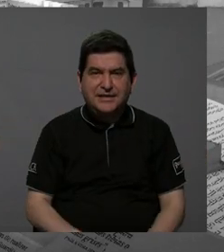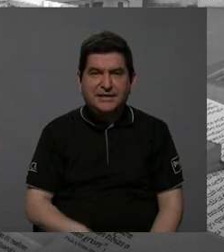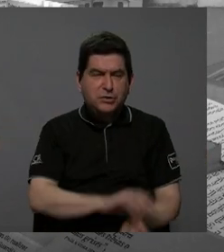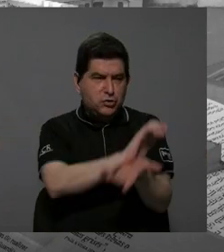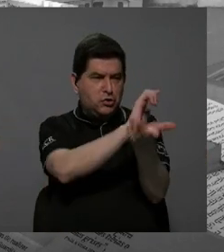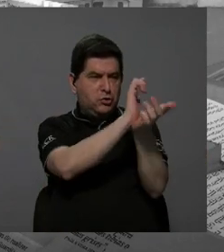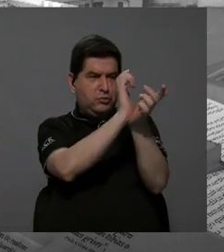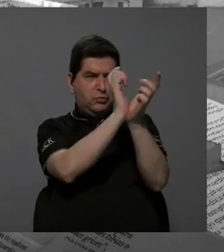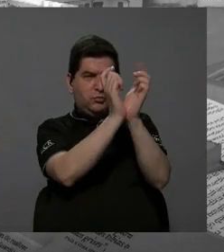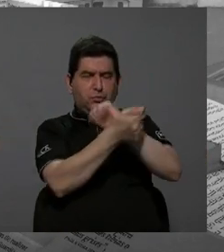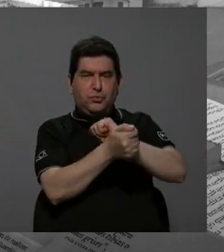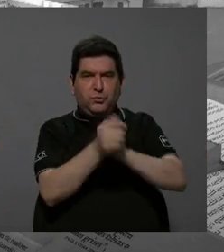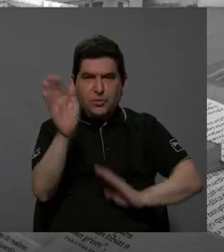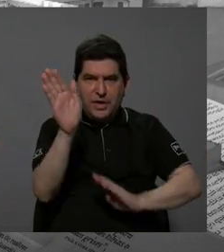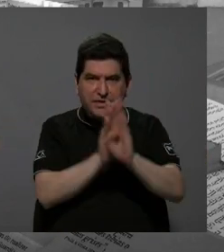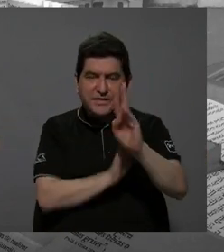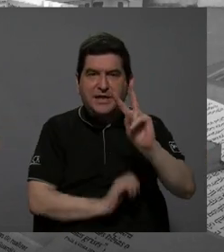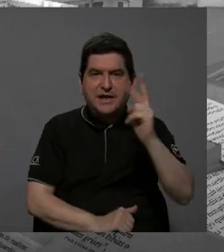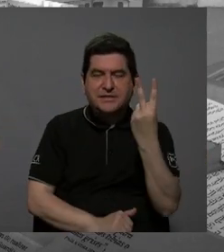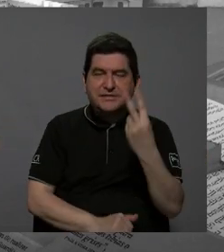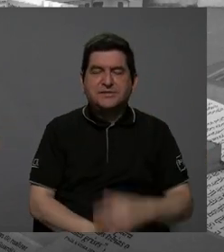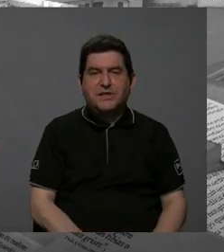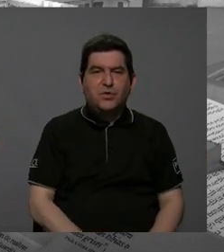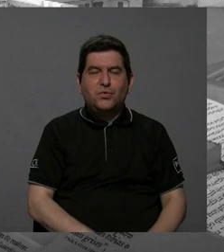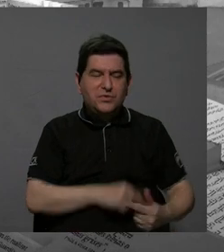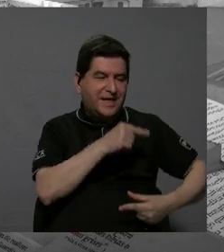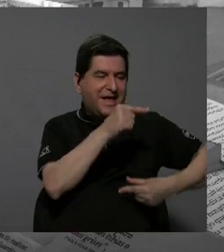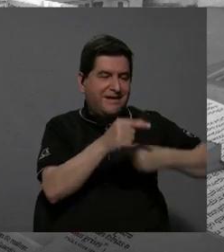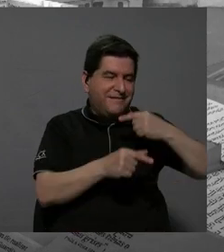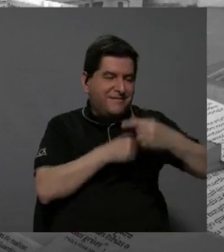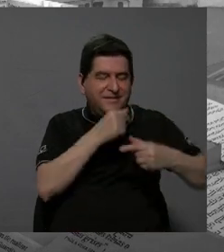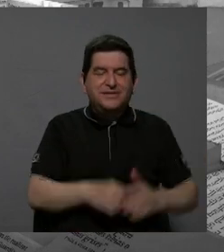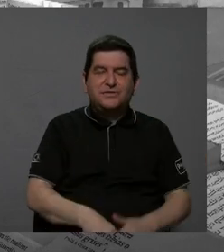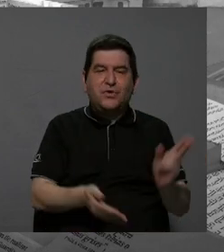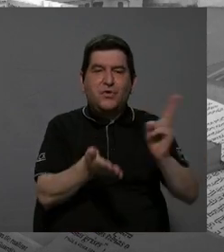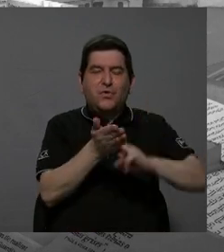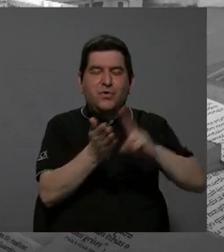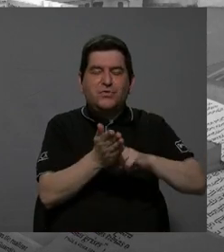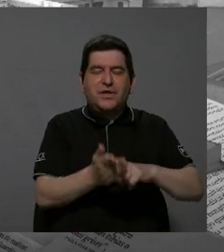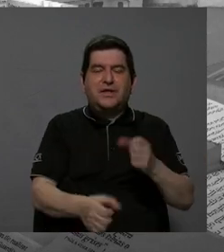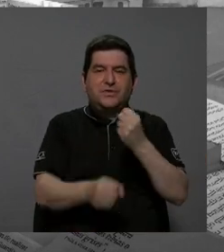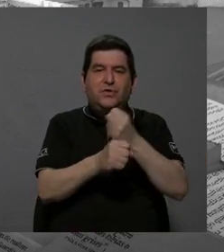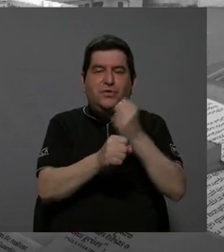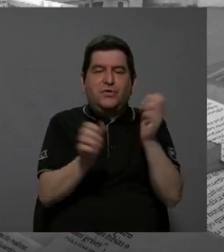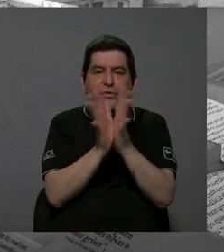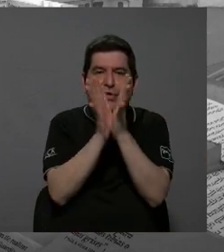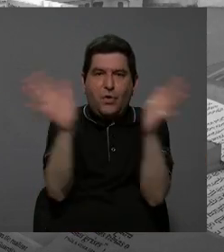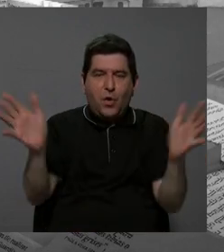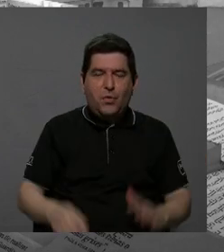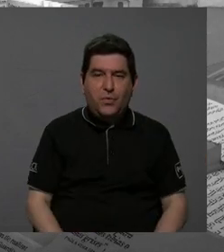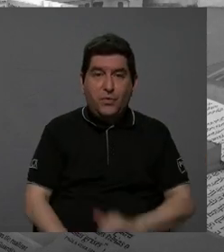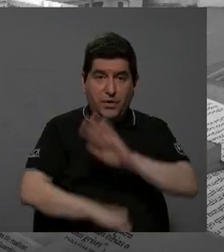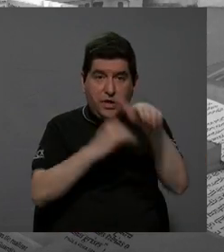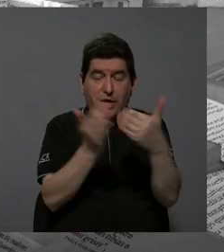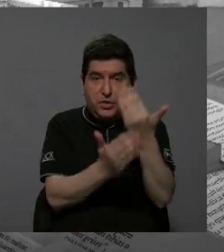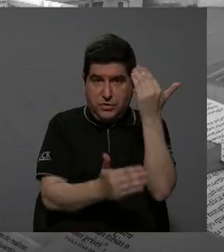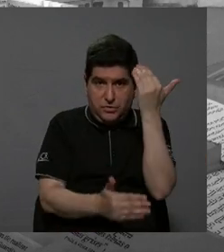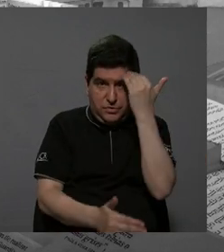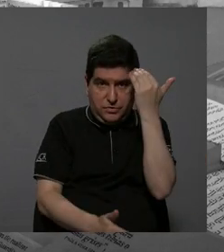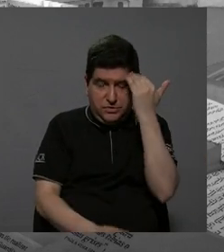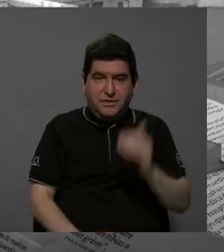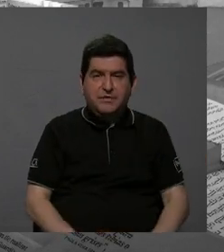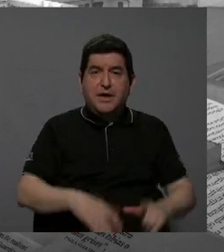a desarrollar al menos su segunda generación de contratos de concesión de obra pública porque de todos es sabido que es un